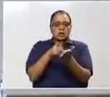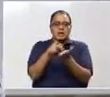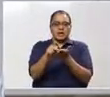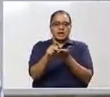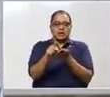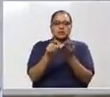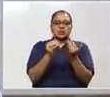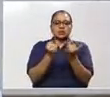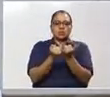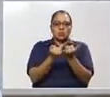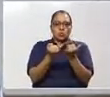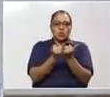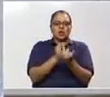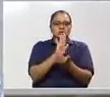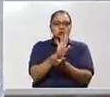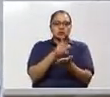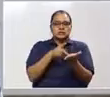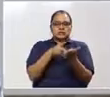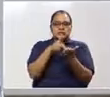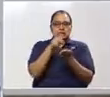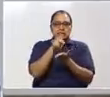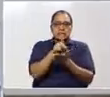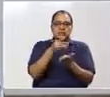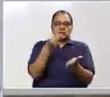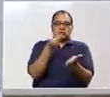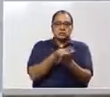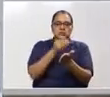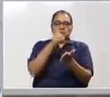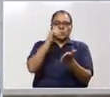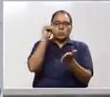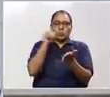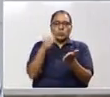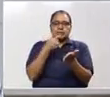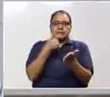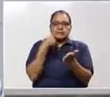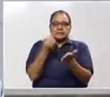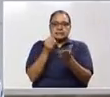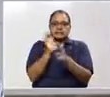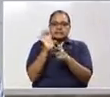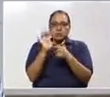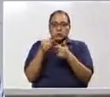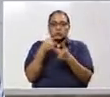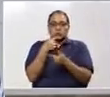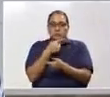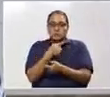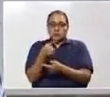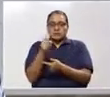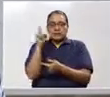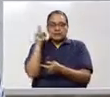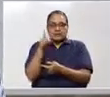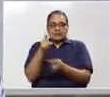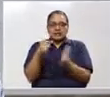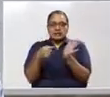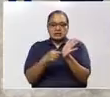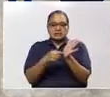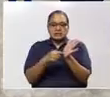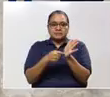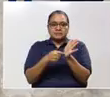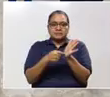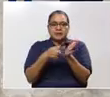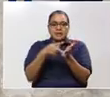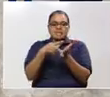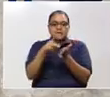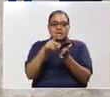de derechos, salarios y obligaciones, se les reconocerá como un gasto